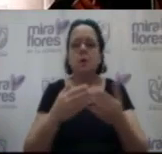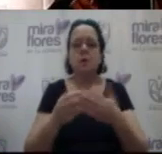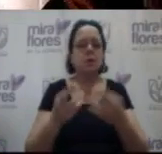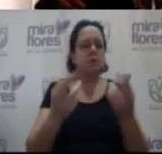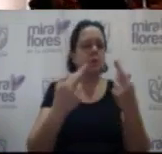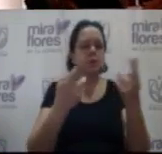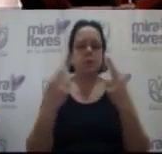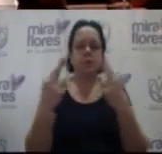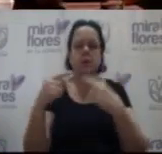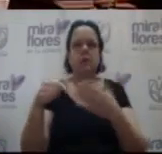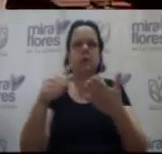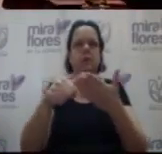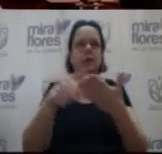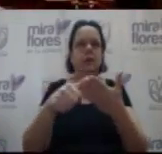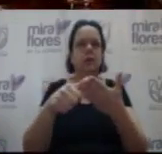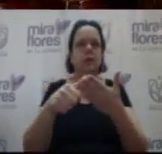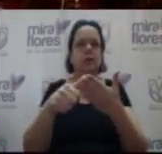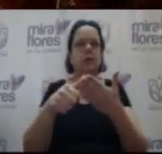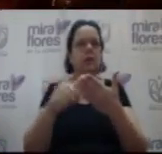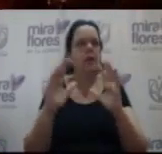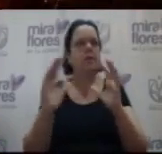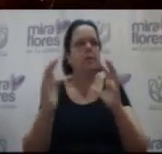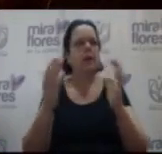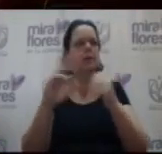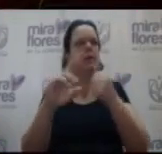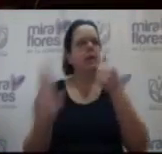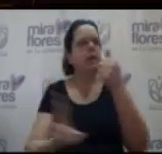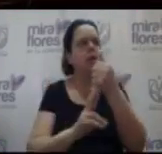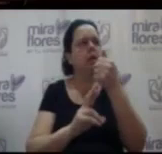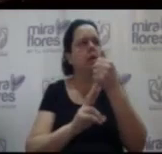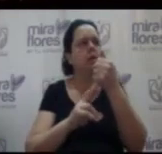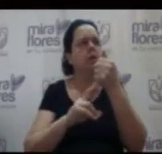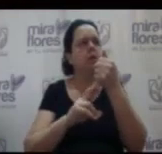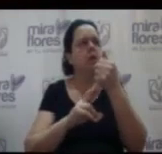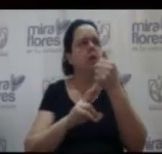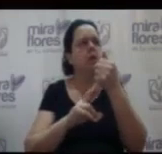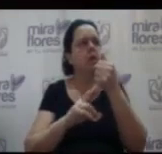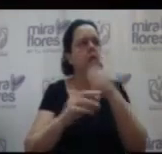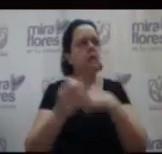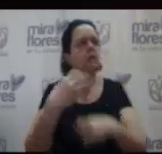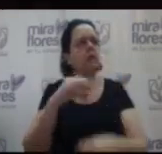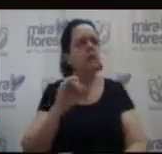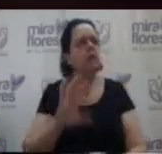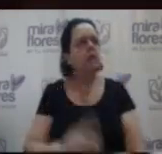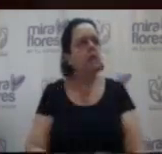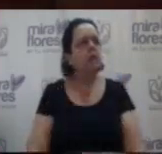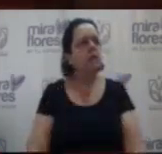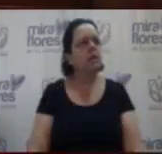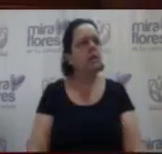respuesta a esas cartas. Parece que la regidora Olavide tiene algo que informarnos al respecto.